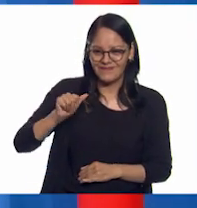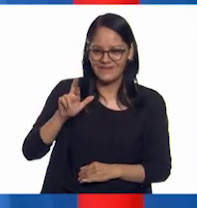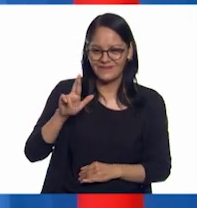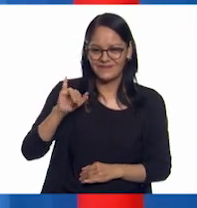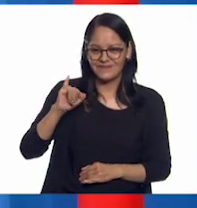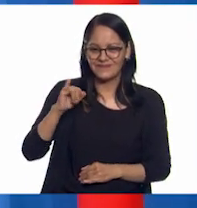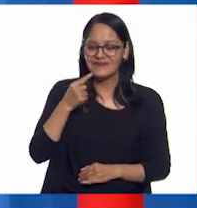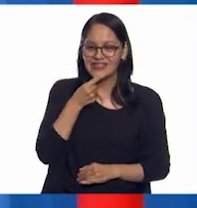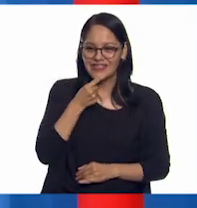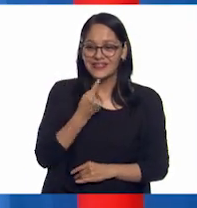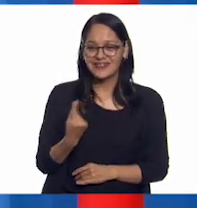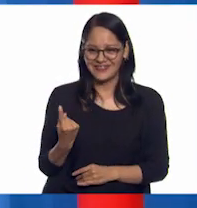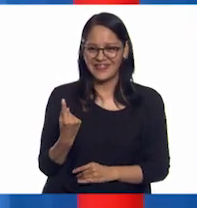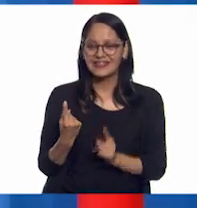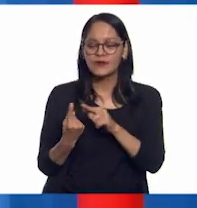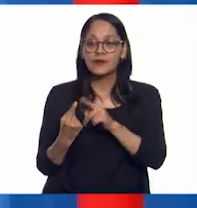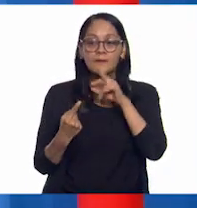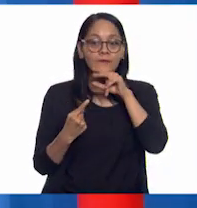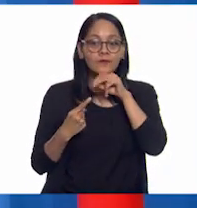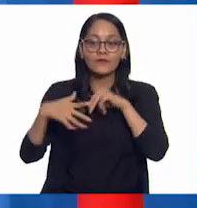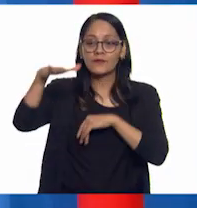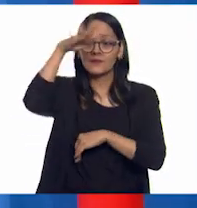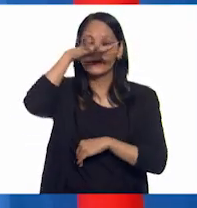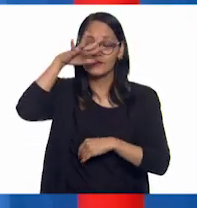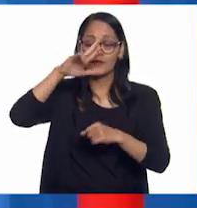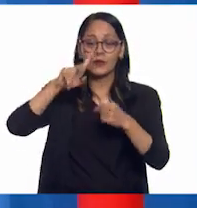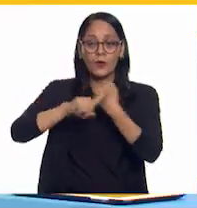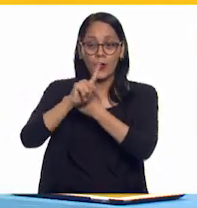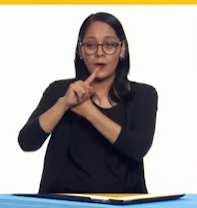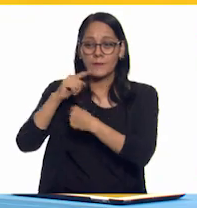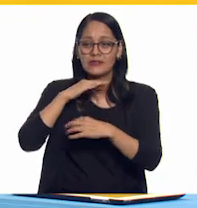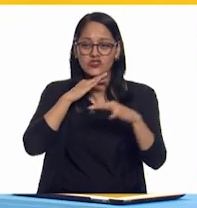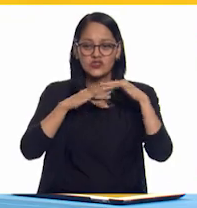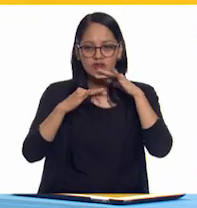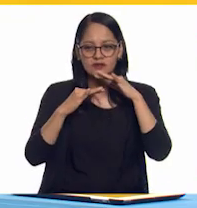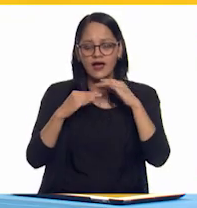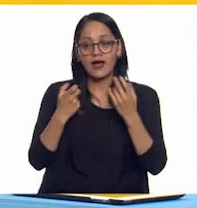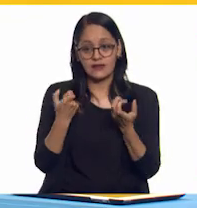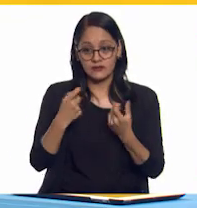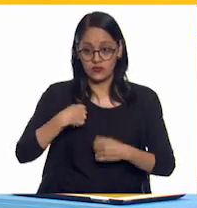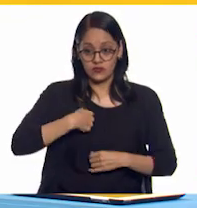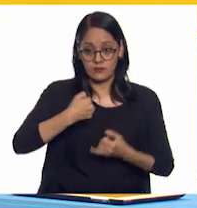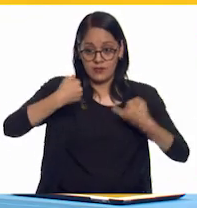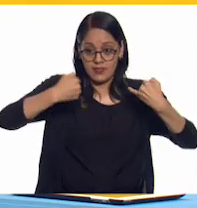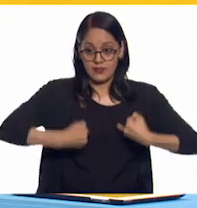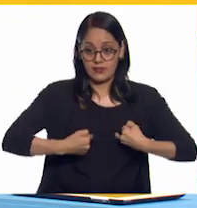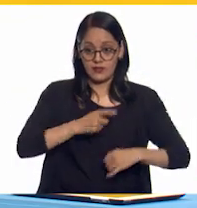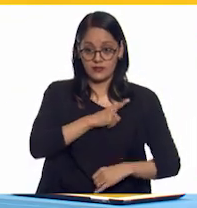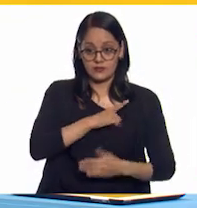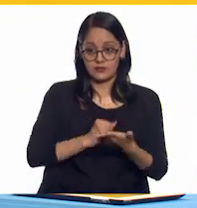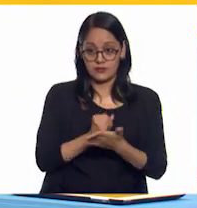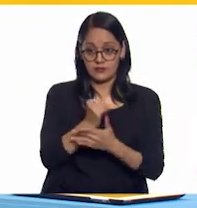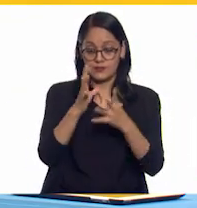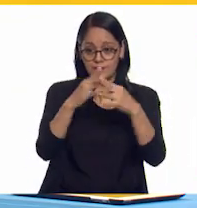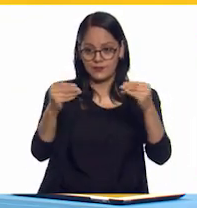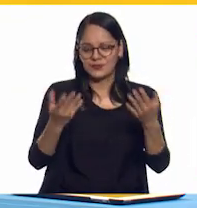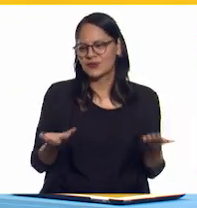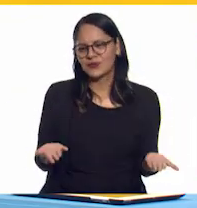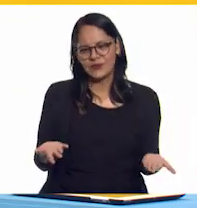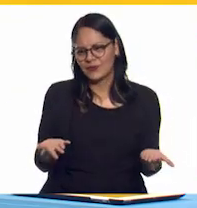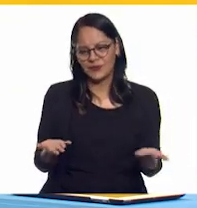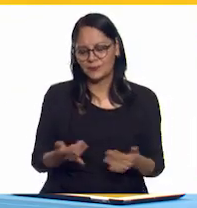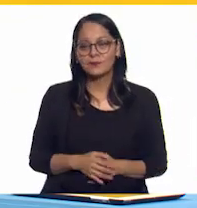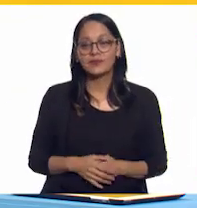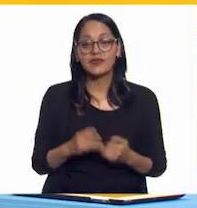el medio ambiente. No es algo que podamos resolver de manera individual. Exacto. Y a través de conocer lo que sentimos y